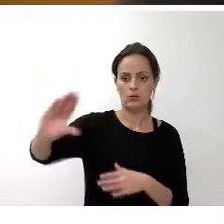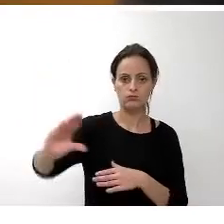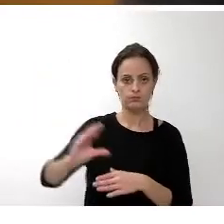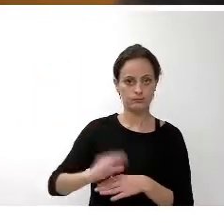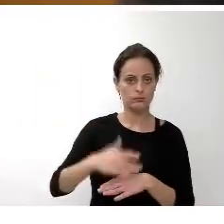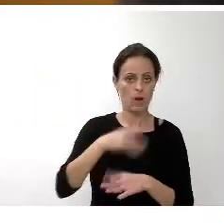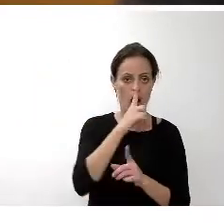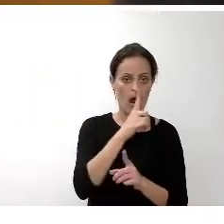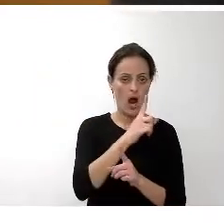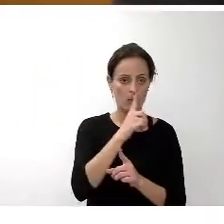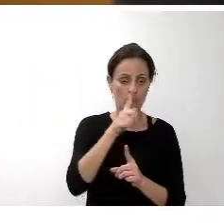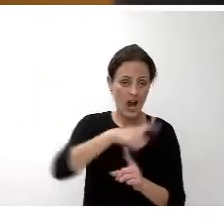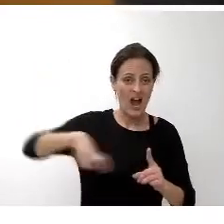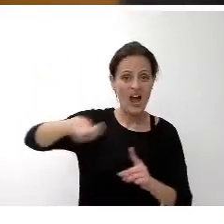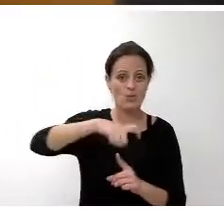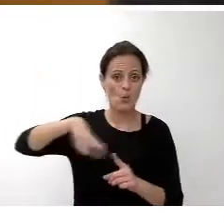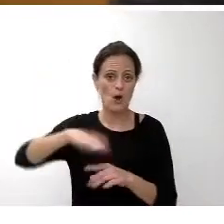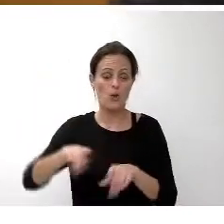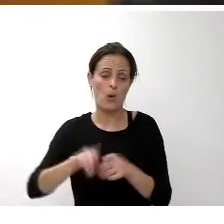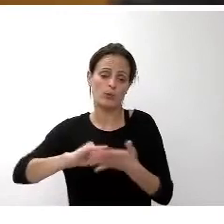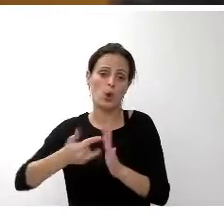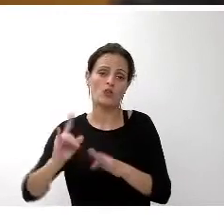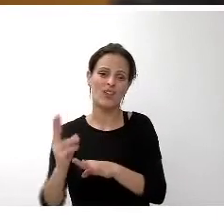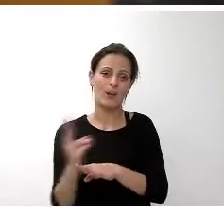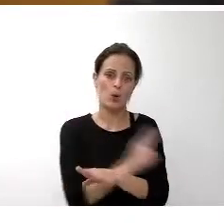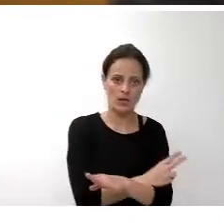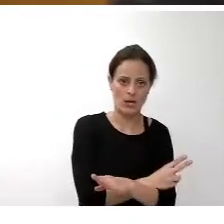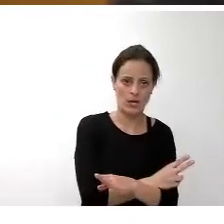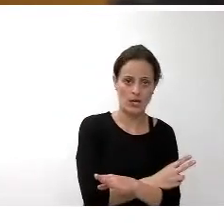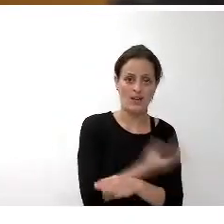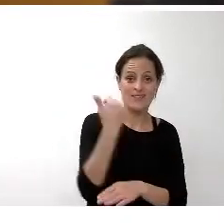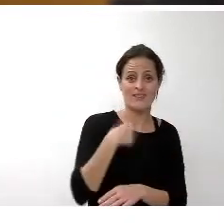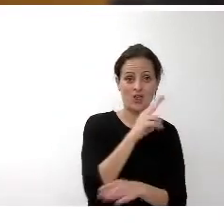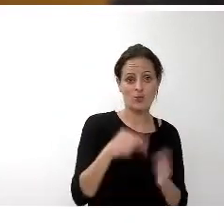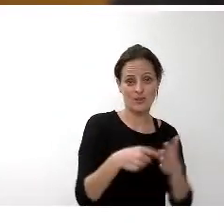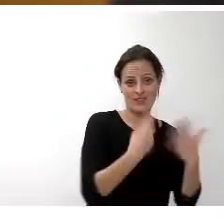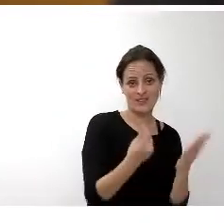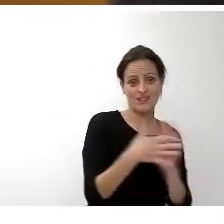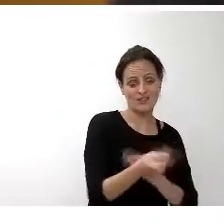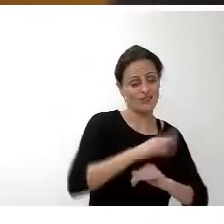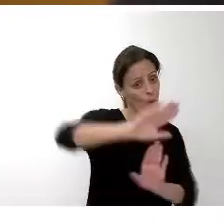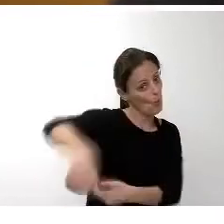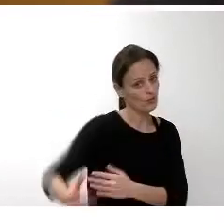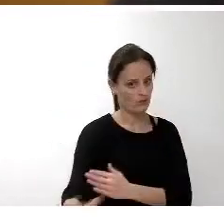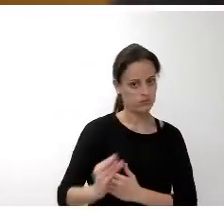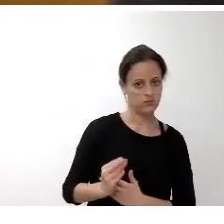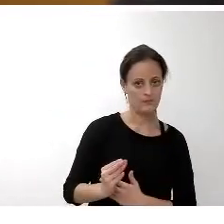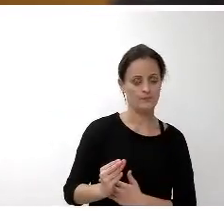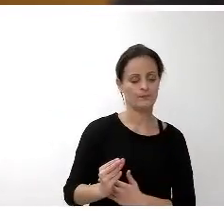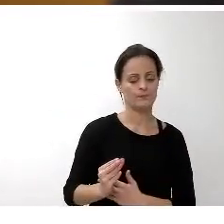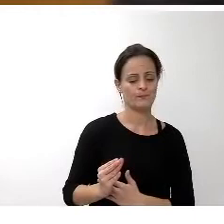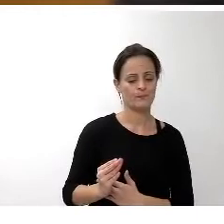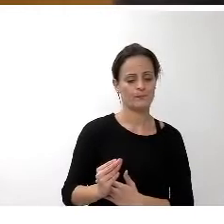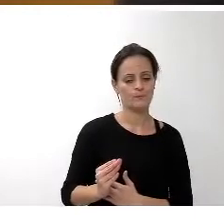plurianual para el proyecto de Metropolitano. Ya el año 2016 es la última anualidad de estos 10 millones. Y una